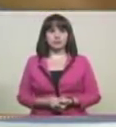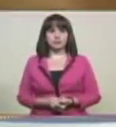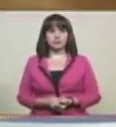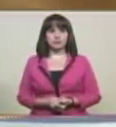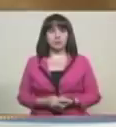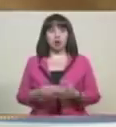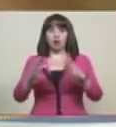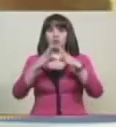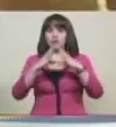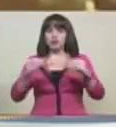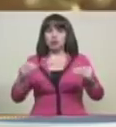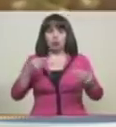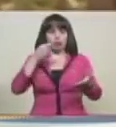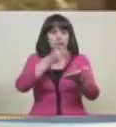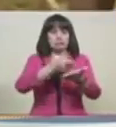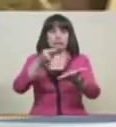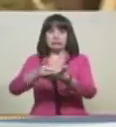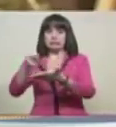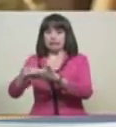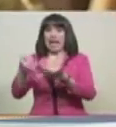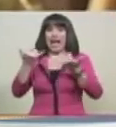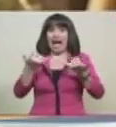Todos los precios están dolarizados.